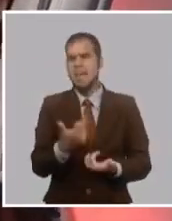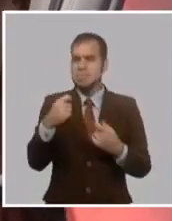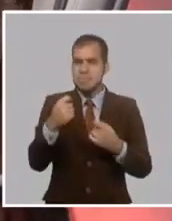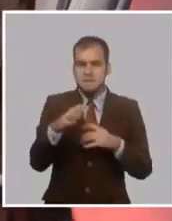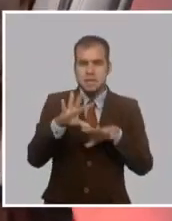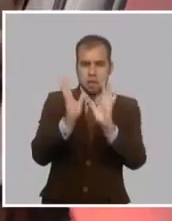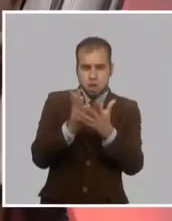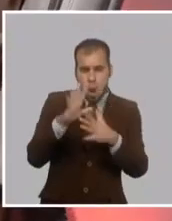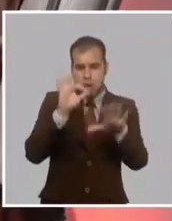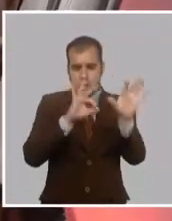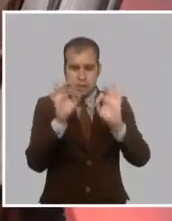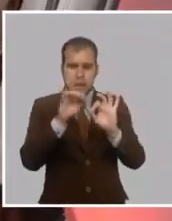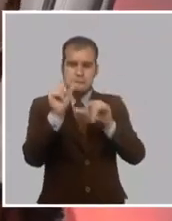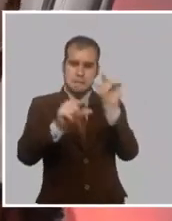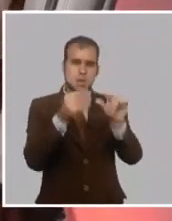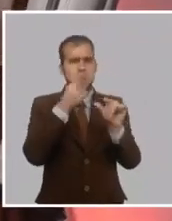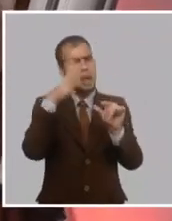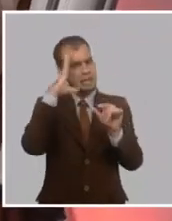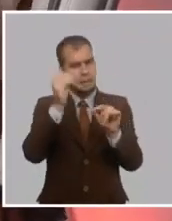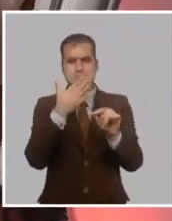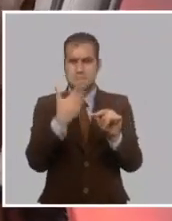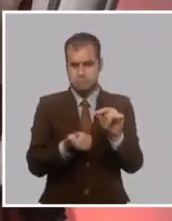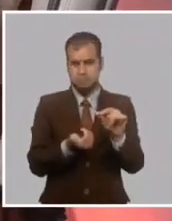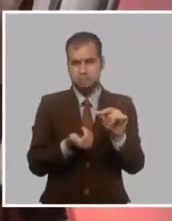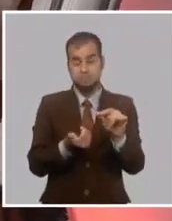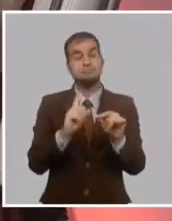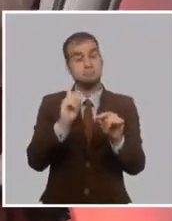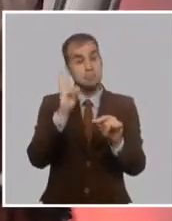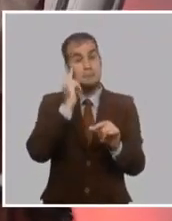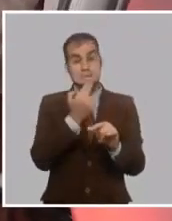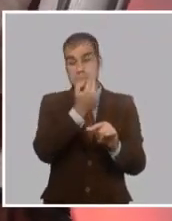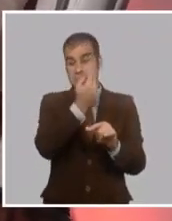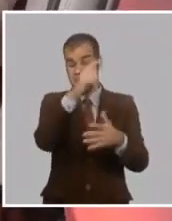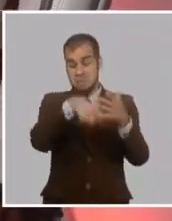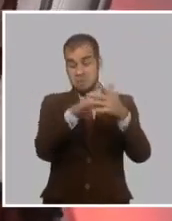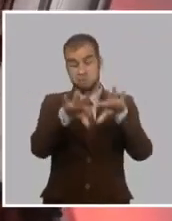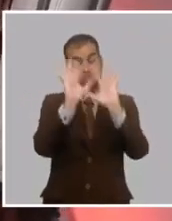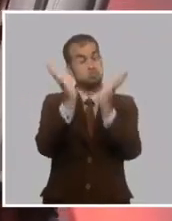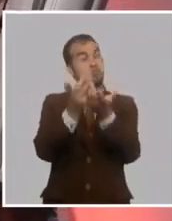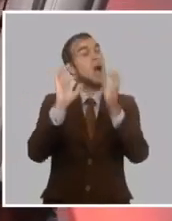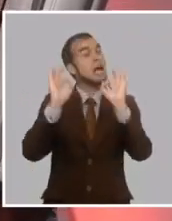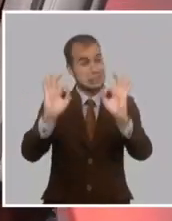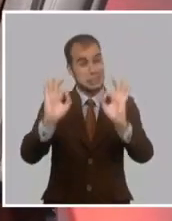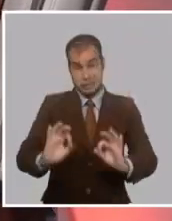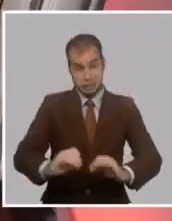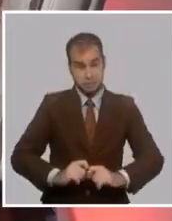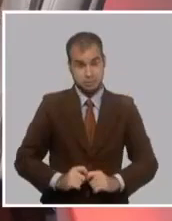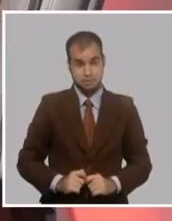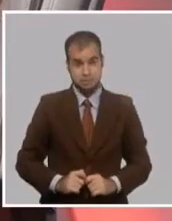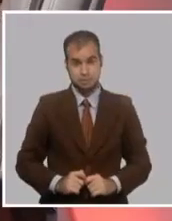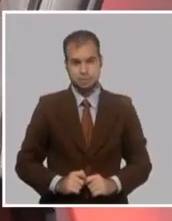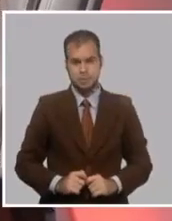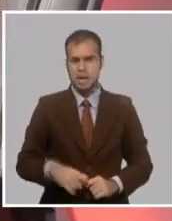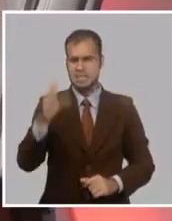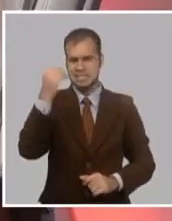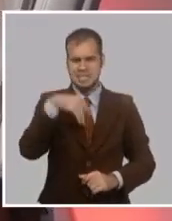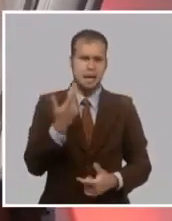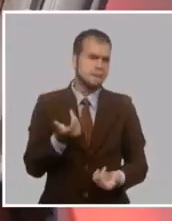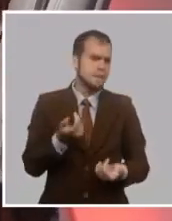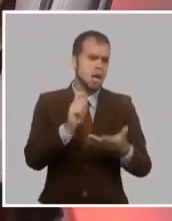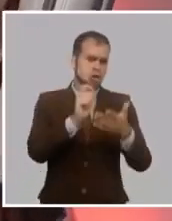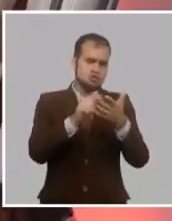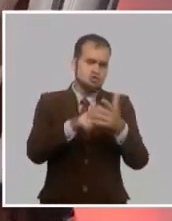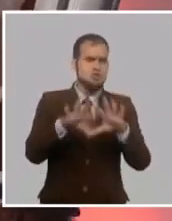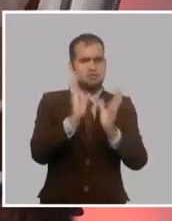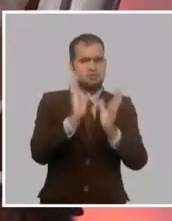acercamientos, para que la gente pueda entender aquello. Pero Martí es un todo orgánico, de principio a fin. Claro, el poder orgánico siempre tiene registro, siempre tiene